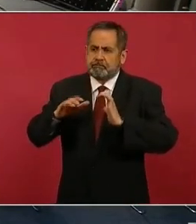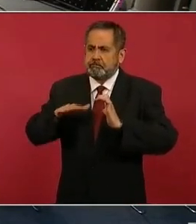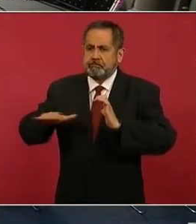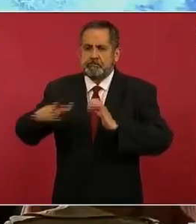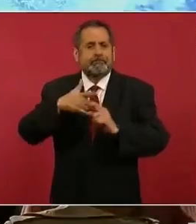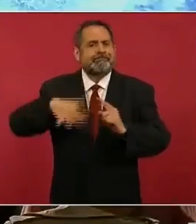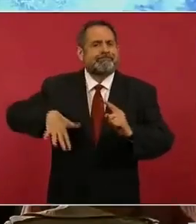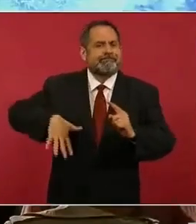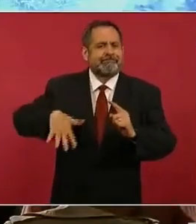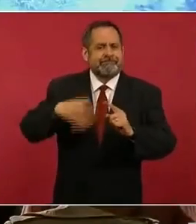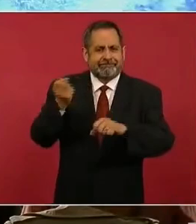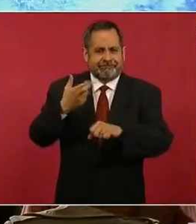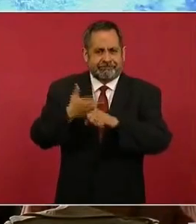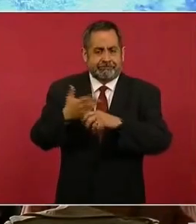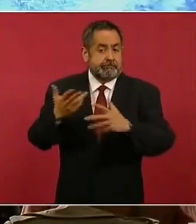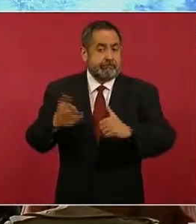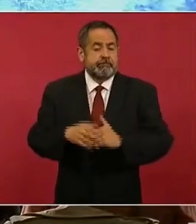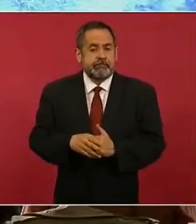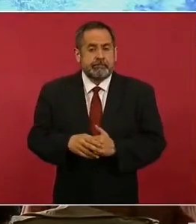Luisa Alvores.